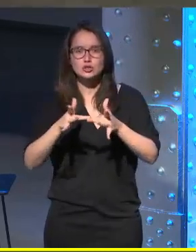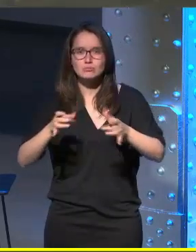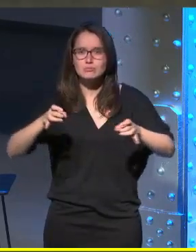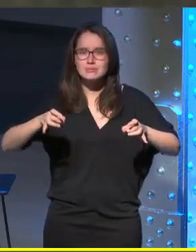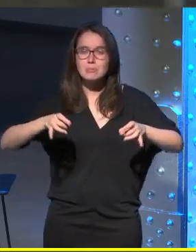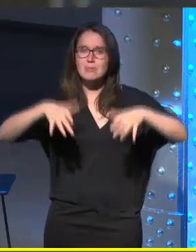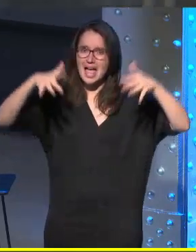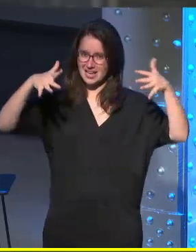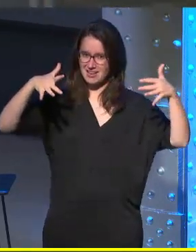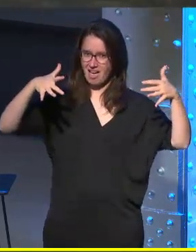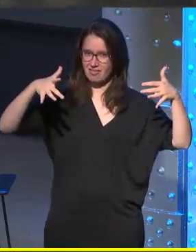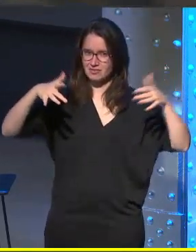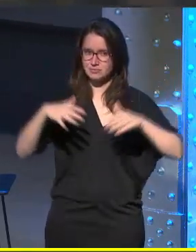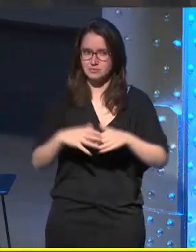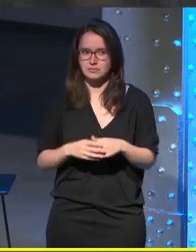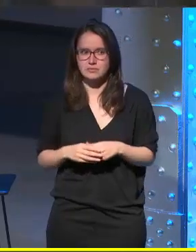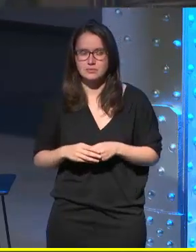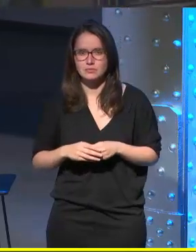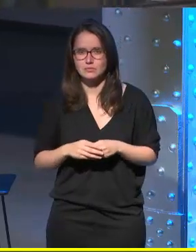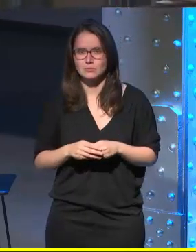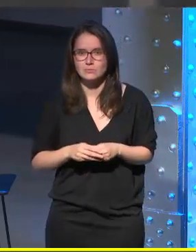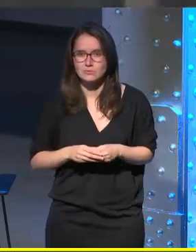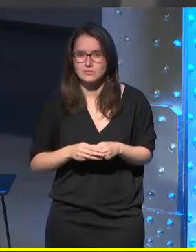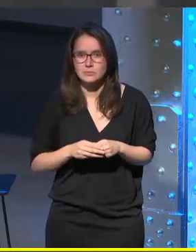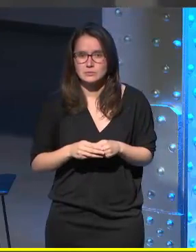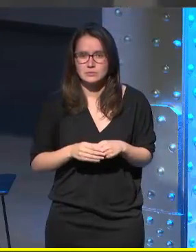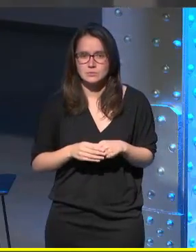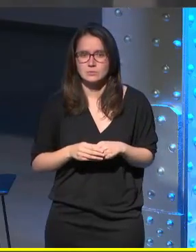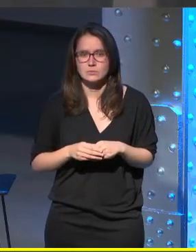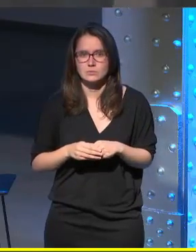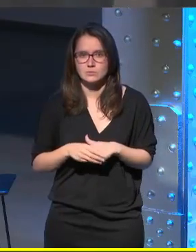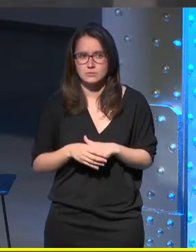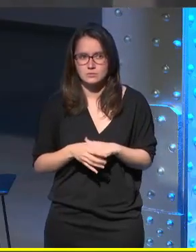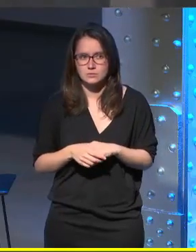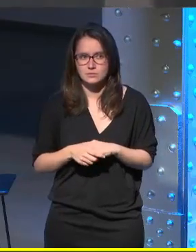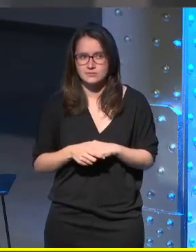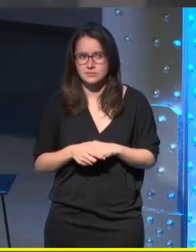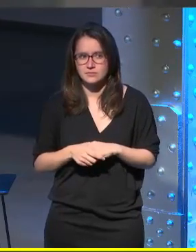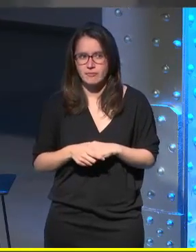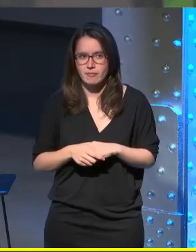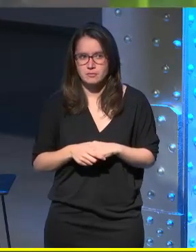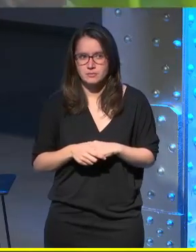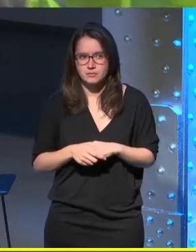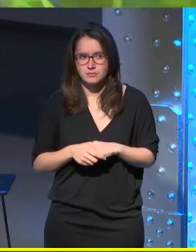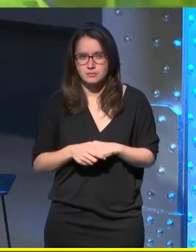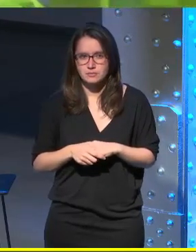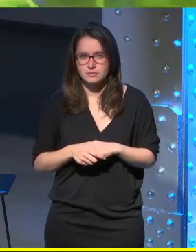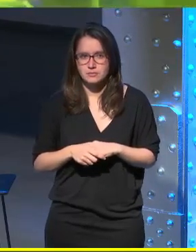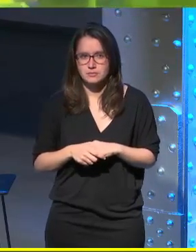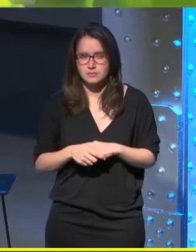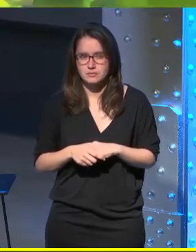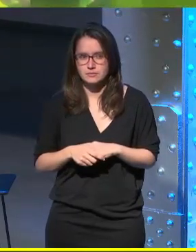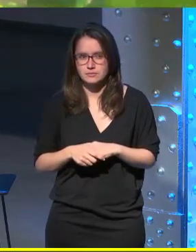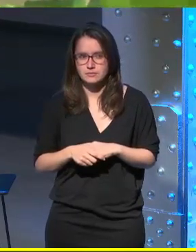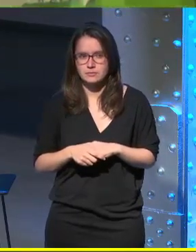.texs www Welcome to Think